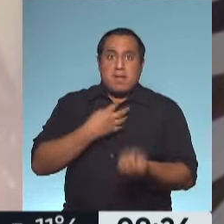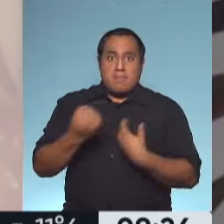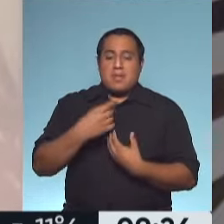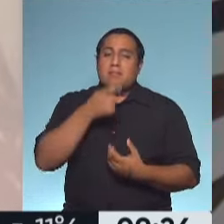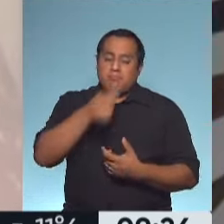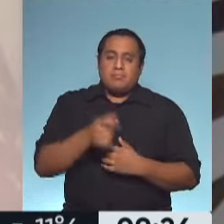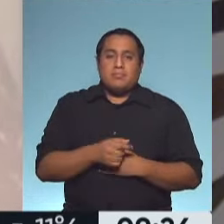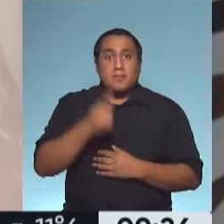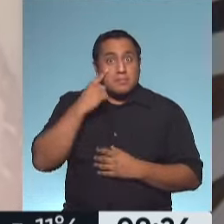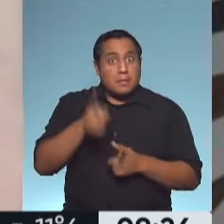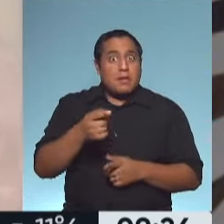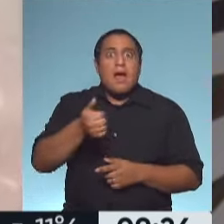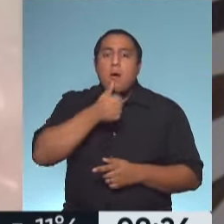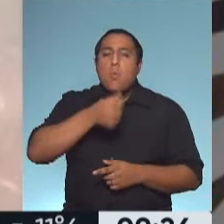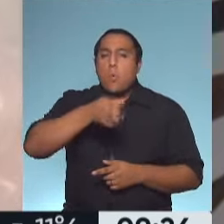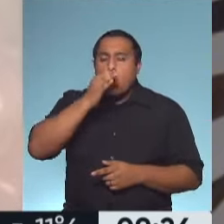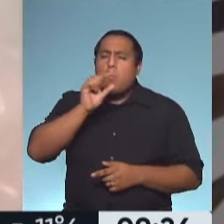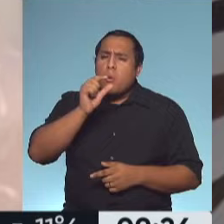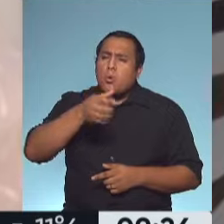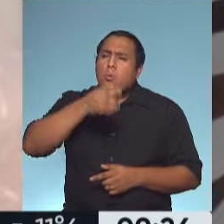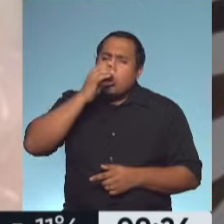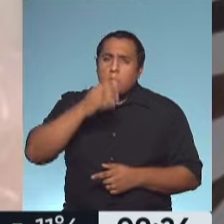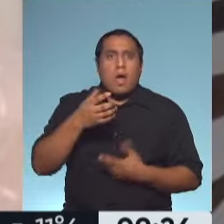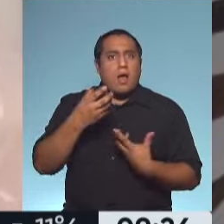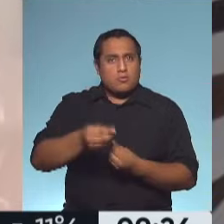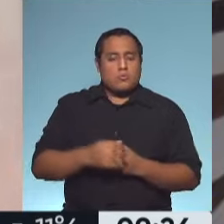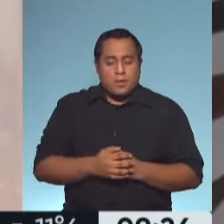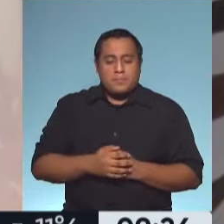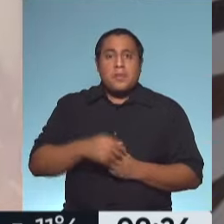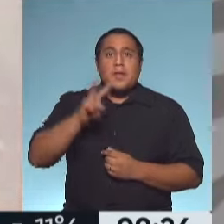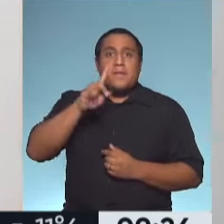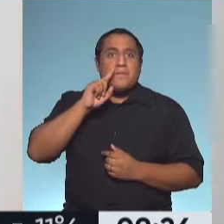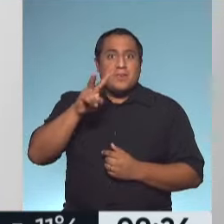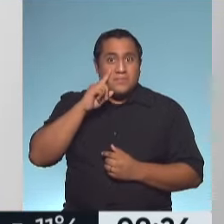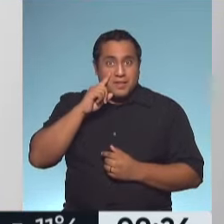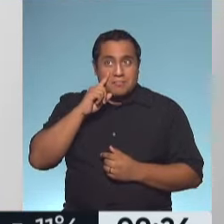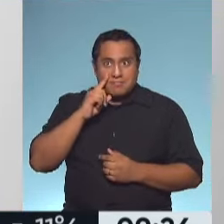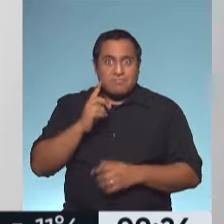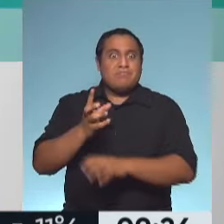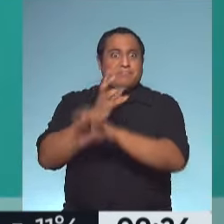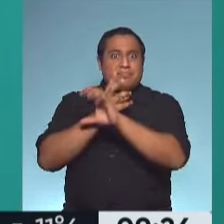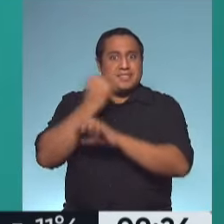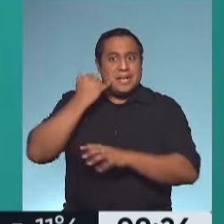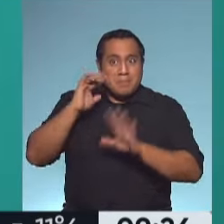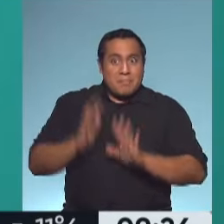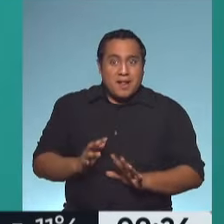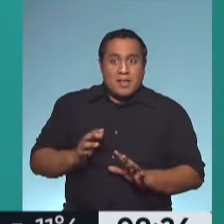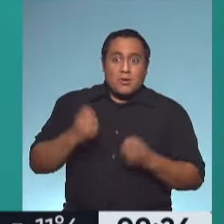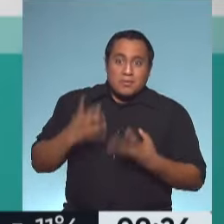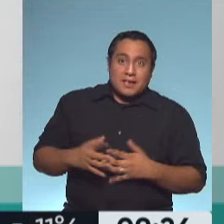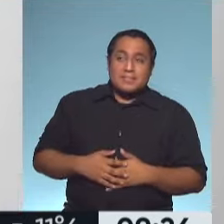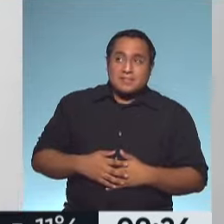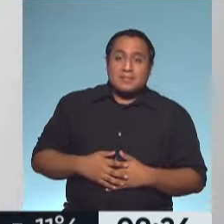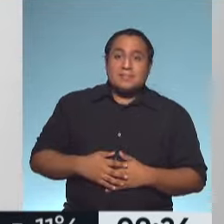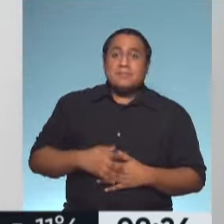vasito de agua, no se olviden de tomar un poquito de agua que nunca está de más. Estamos ya con Vivi Langer que está ahí preparada, lista ya. Vivi, ¿cómo andás?